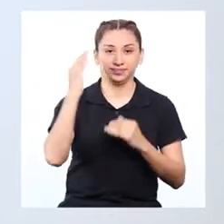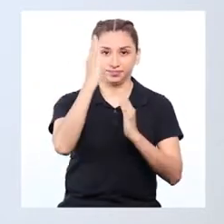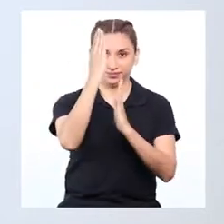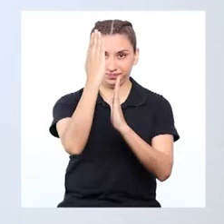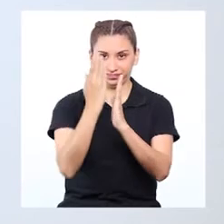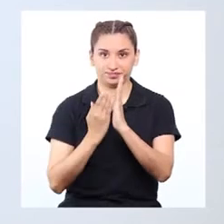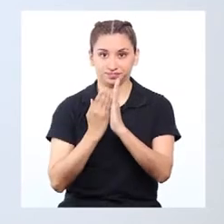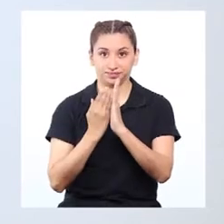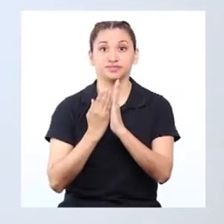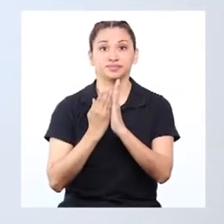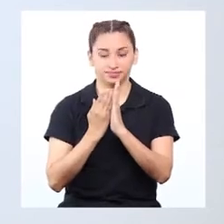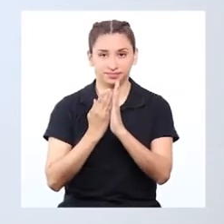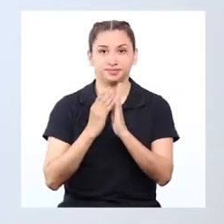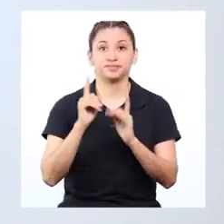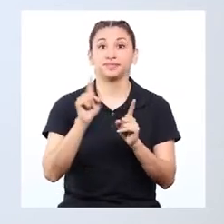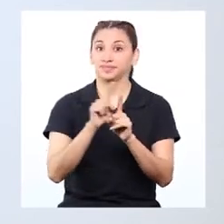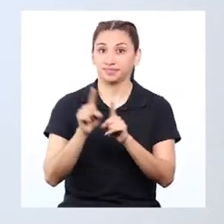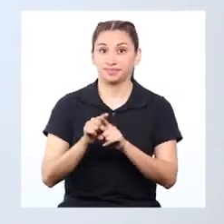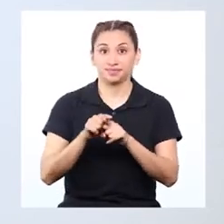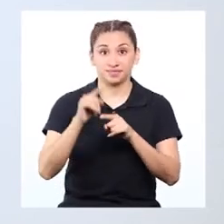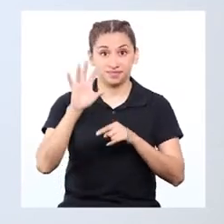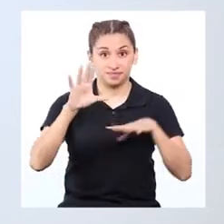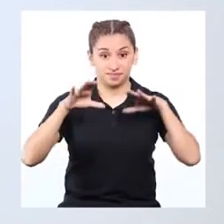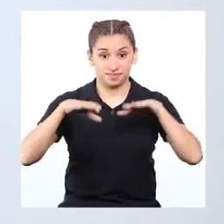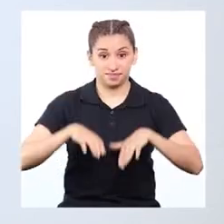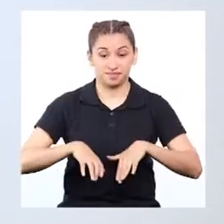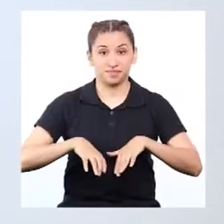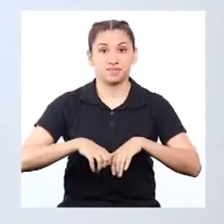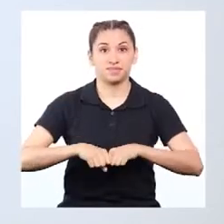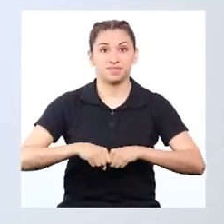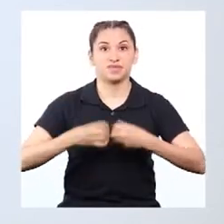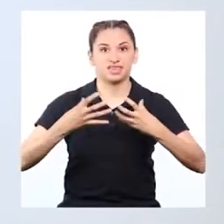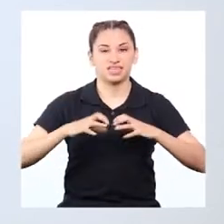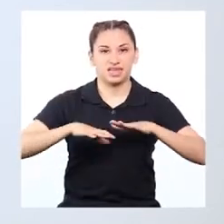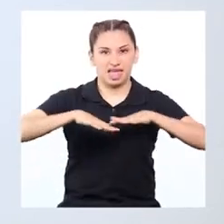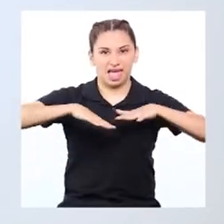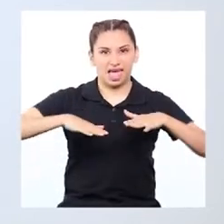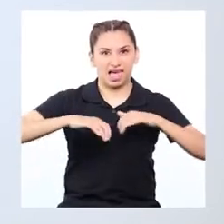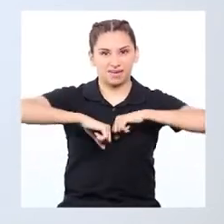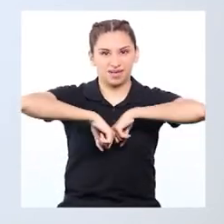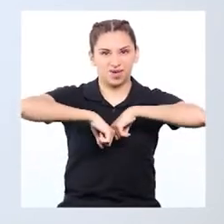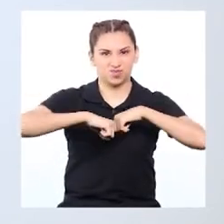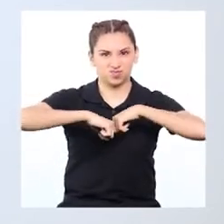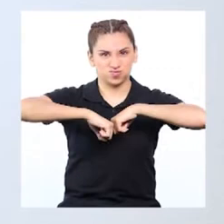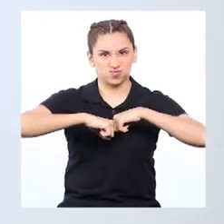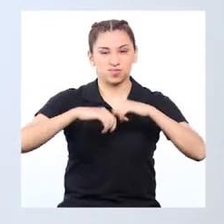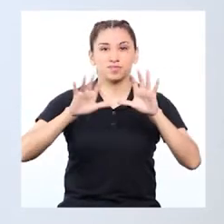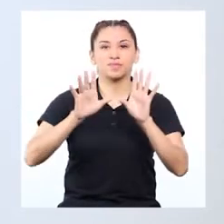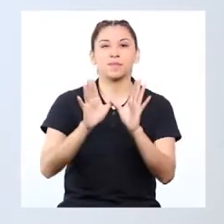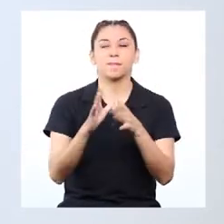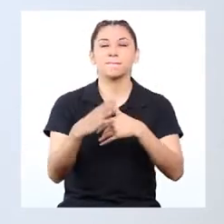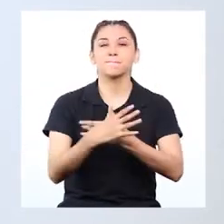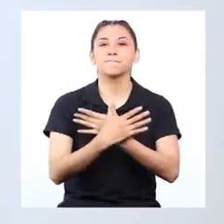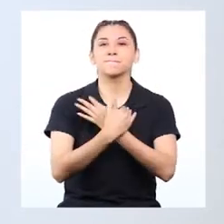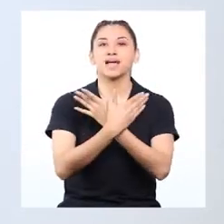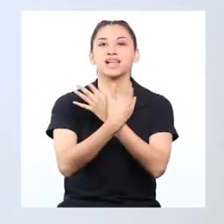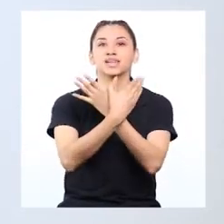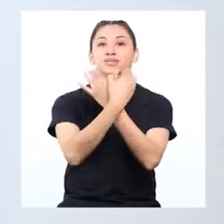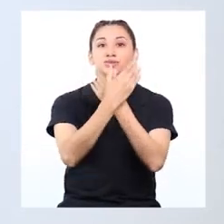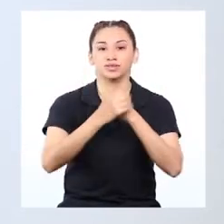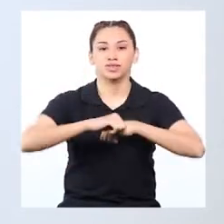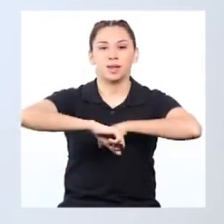columna recta y con ambas manos en el empeine tratamos de abrir nuestras piernas, como si fuéramos una mariposa.